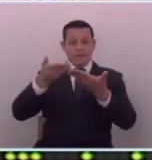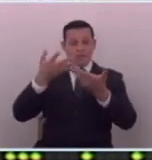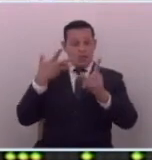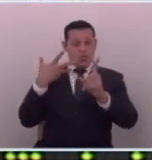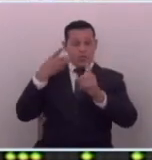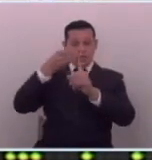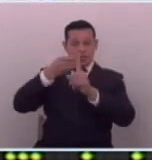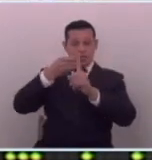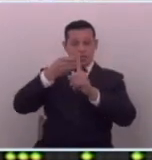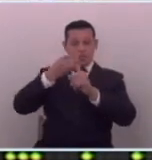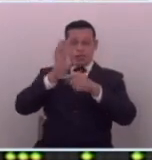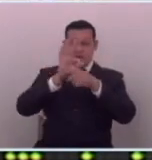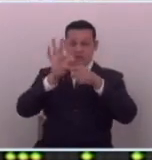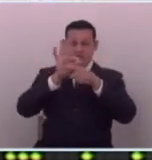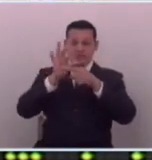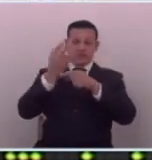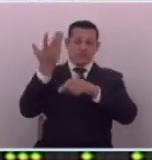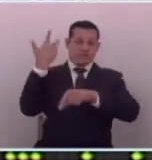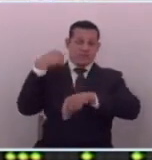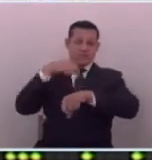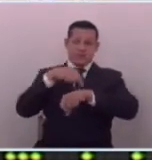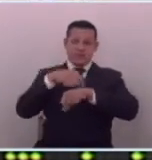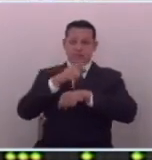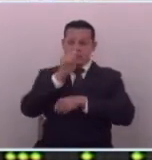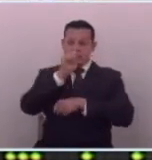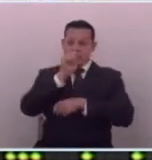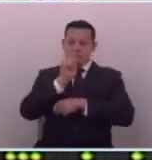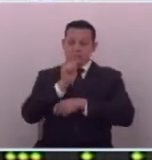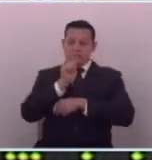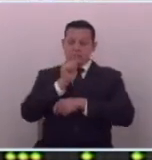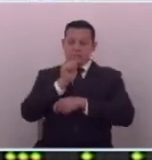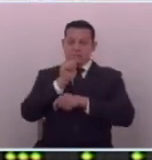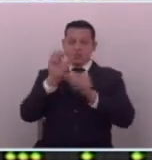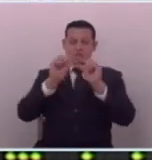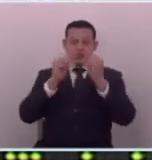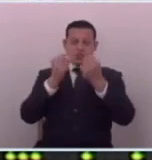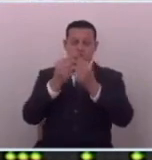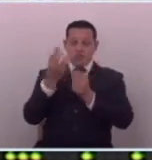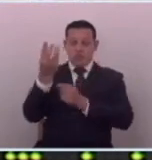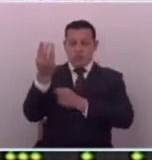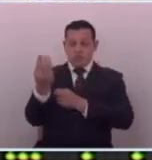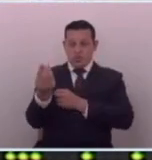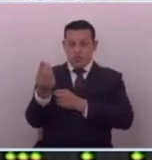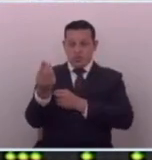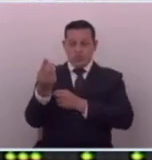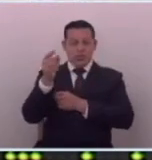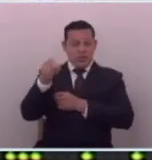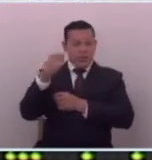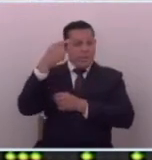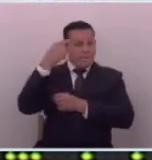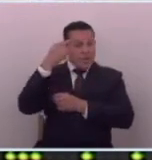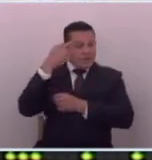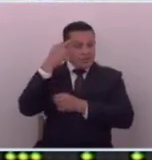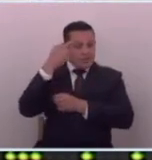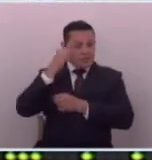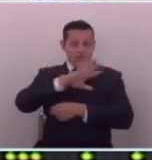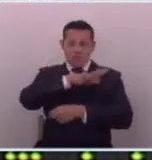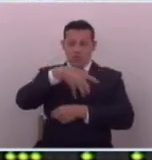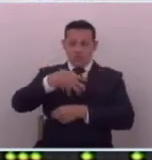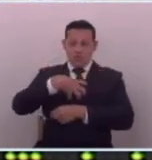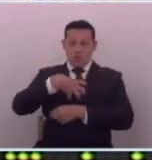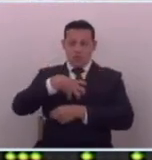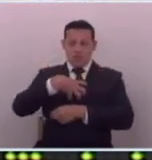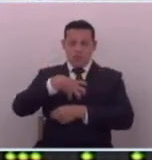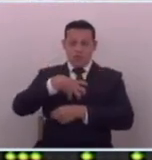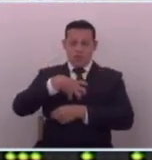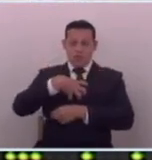para una función que antes era reservada para un reducido número de personas que se creían dueños de esa